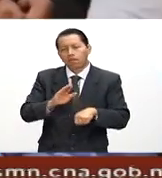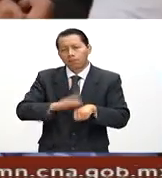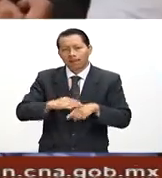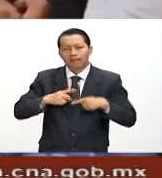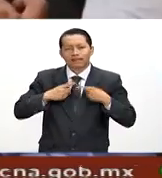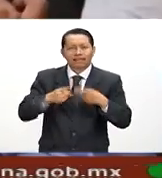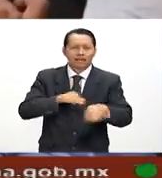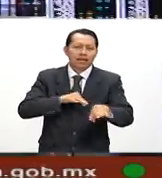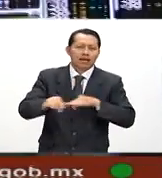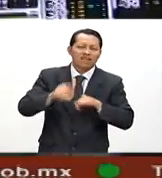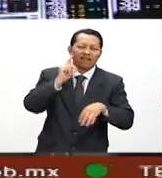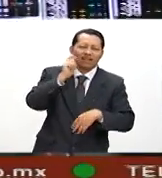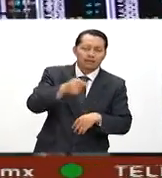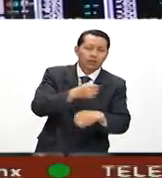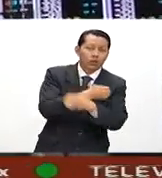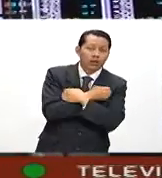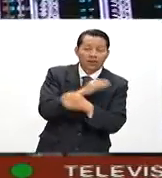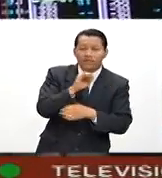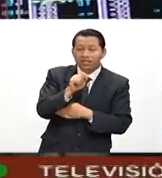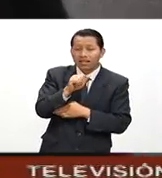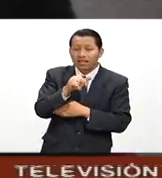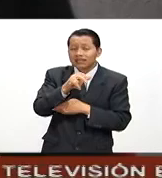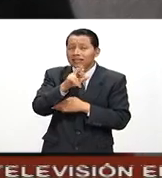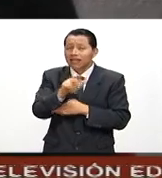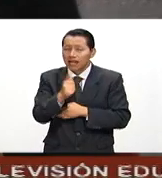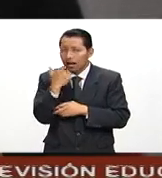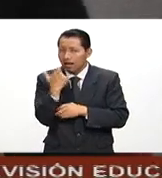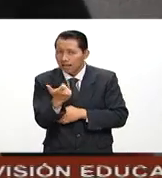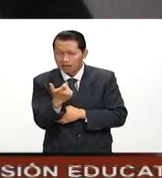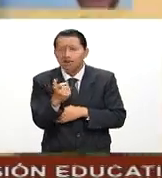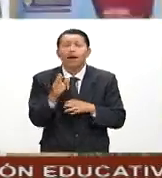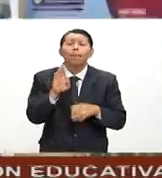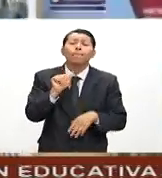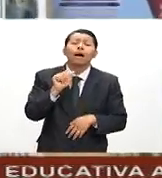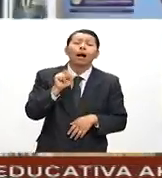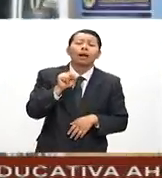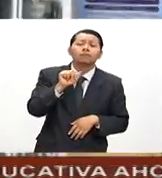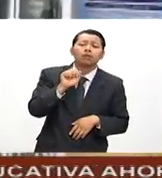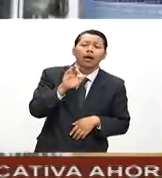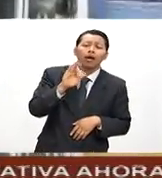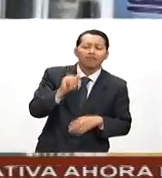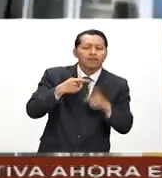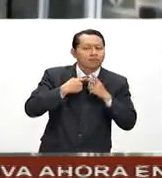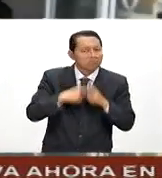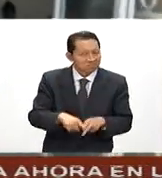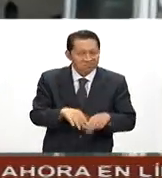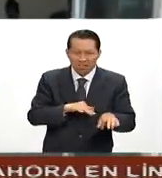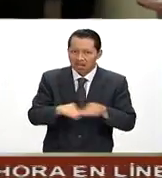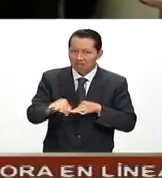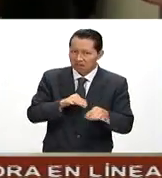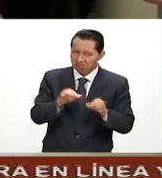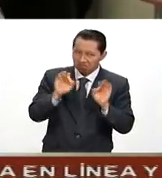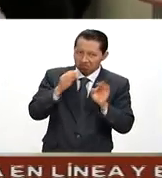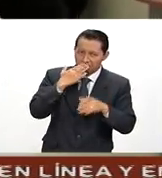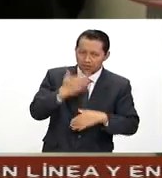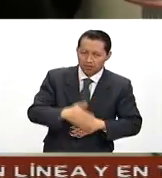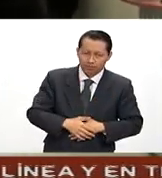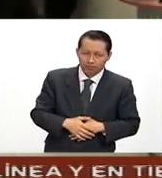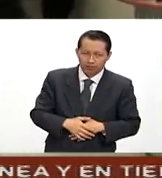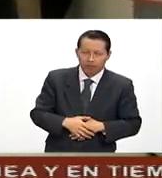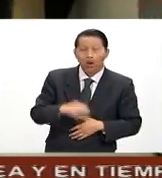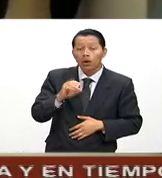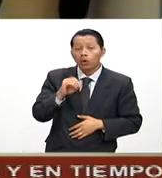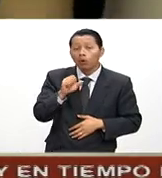país. Se llama educación financiera y Bansefi ya empezó, ya está trabajando y ya tenemos extraordinarios resultados. Oscar,